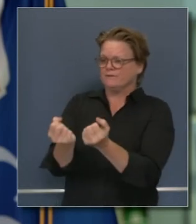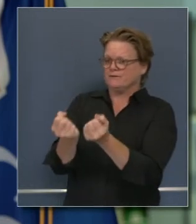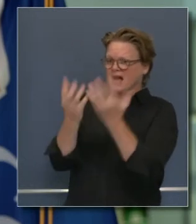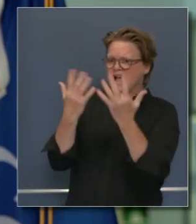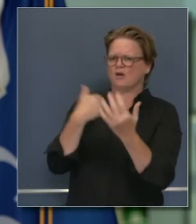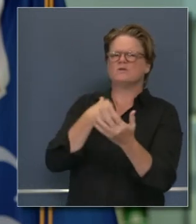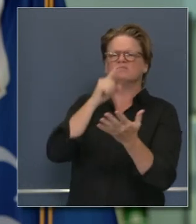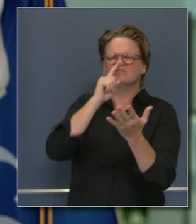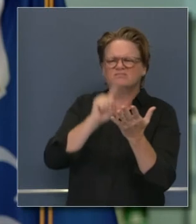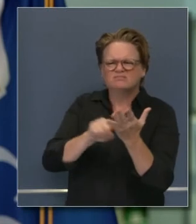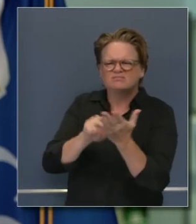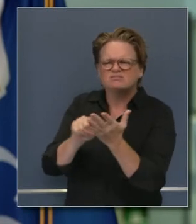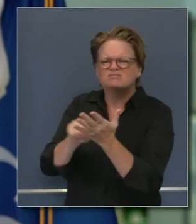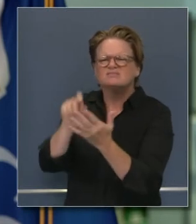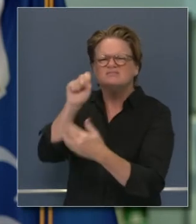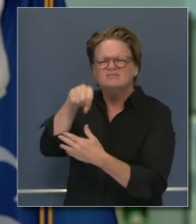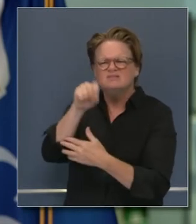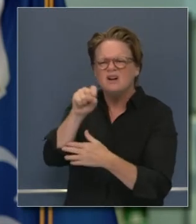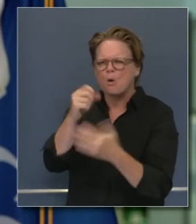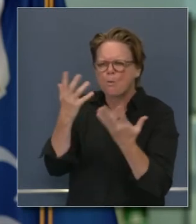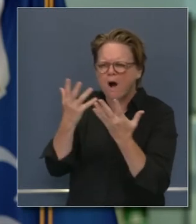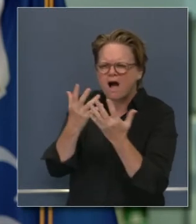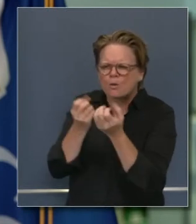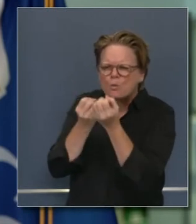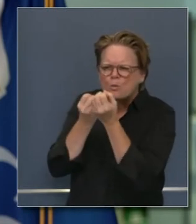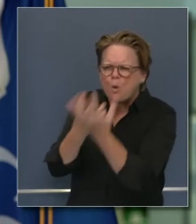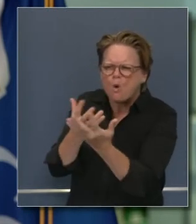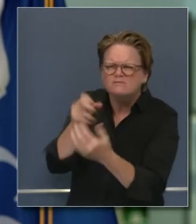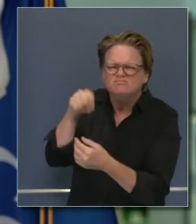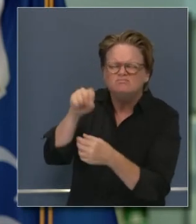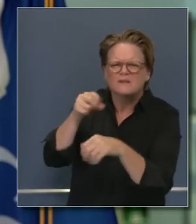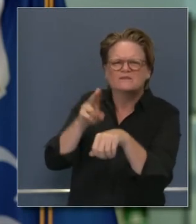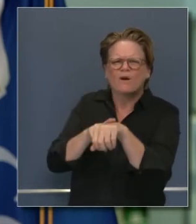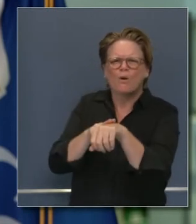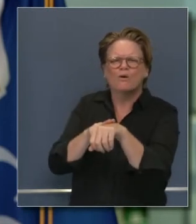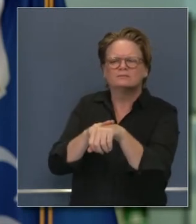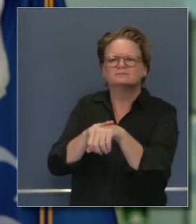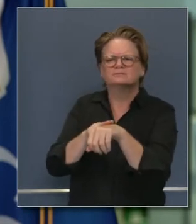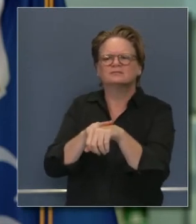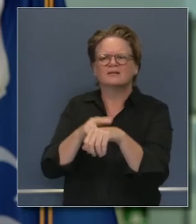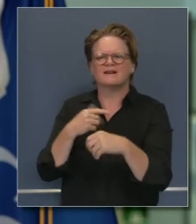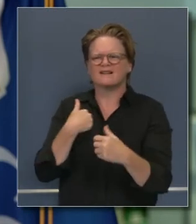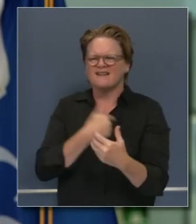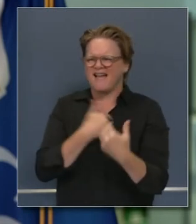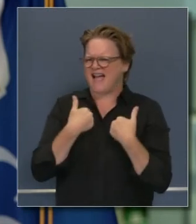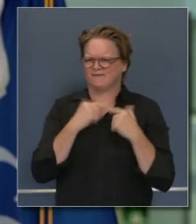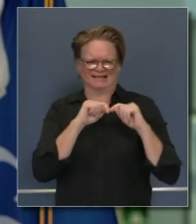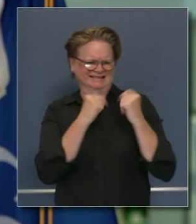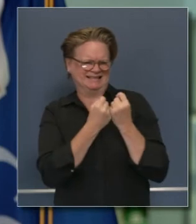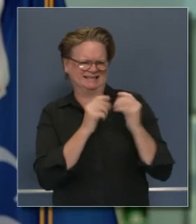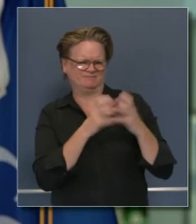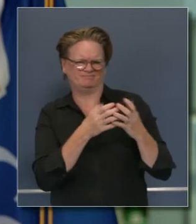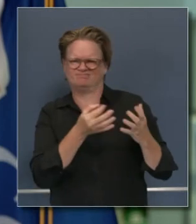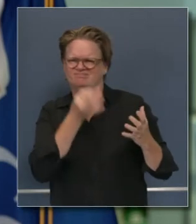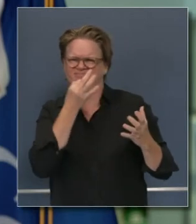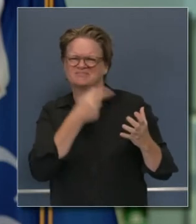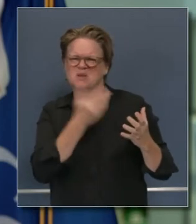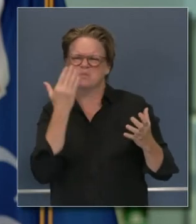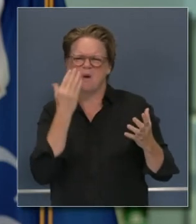protocolos y reportes en cada incendio en cada instancia tenemos una estrategia de comando que requiere